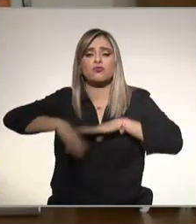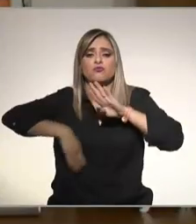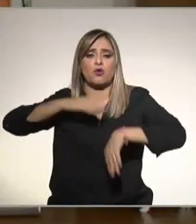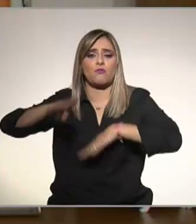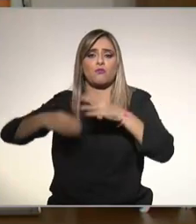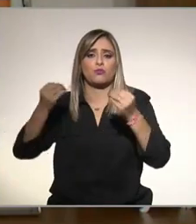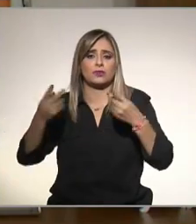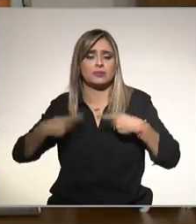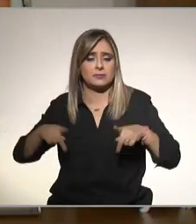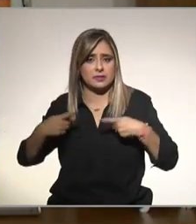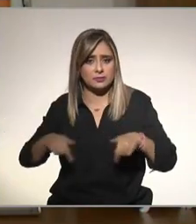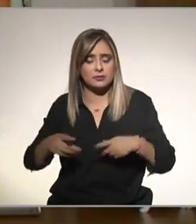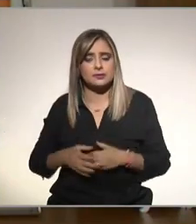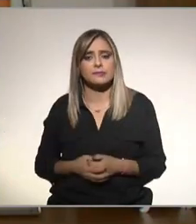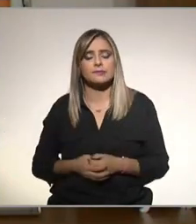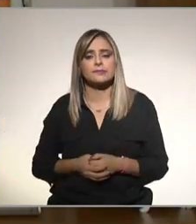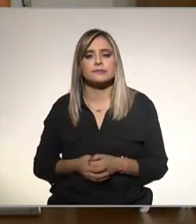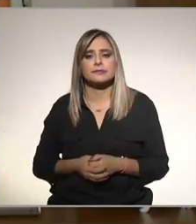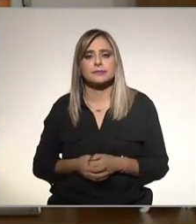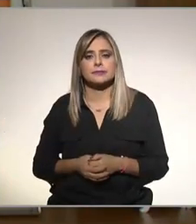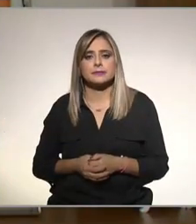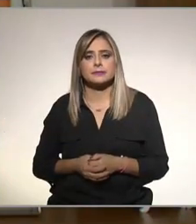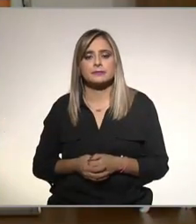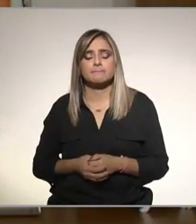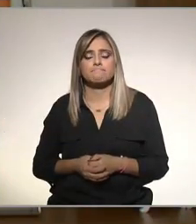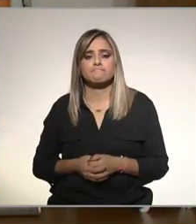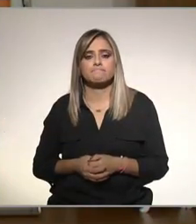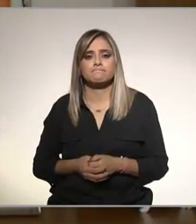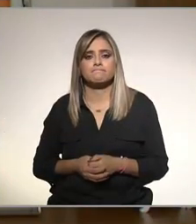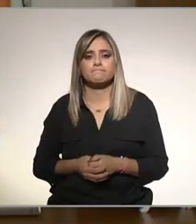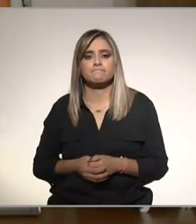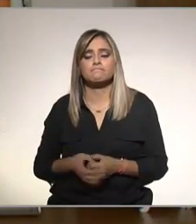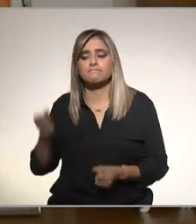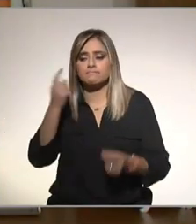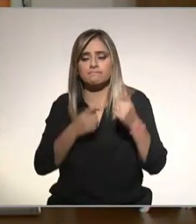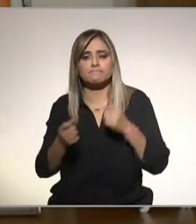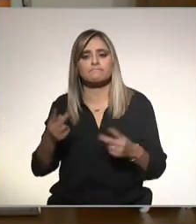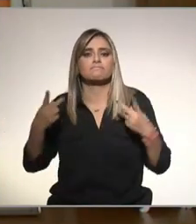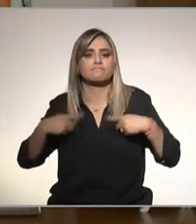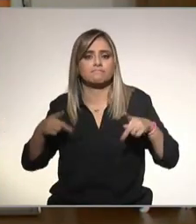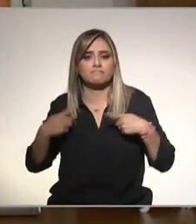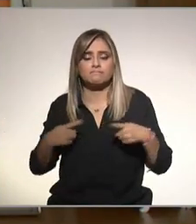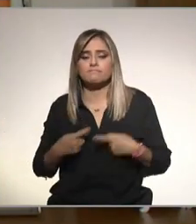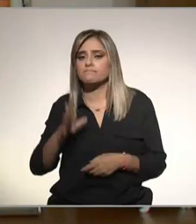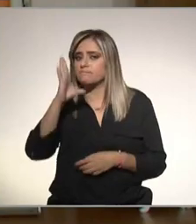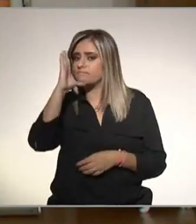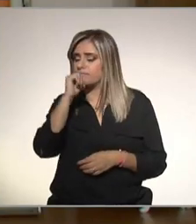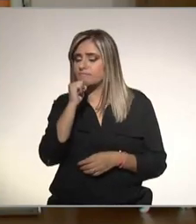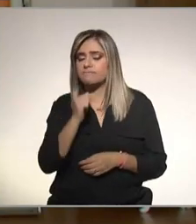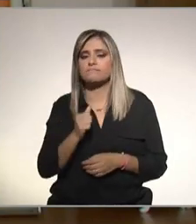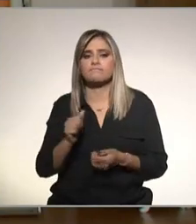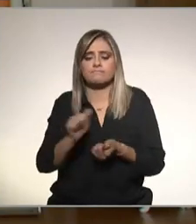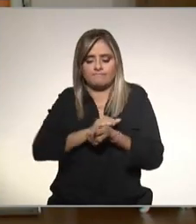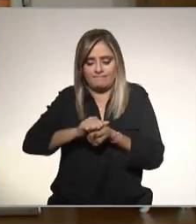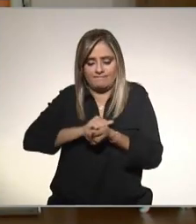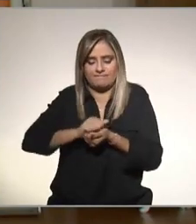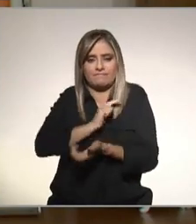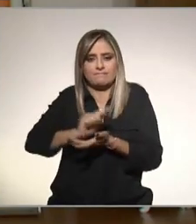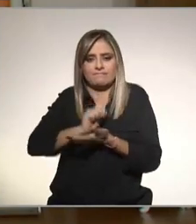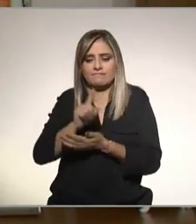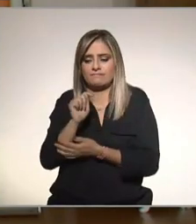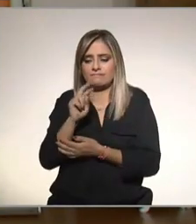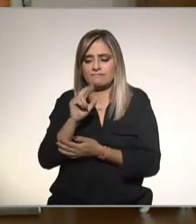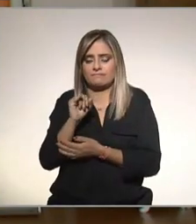hay personas que no tienen la capacidad de degradar los triglicéridos que hay una